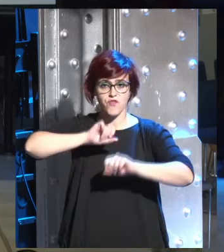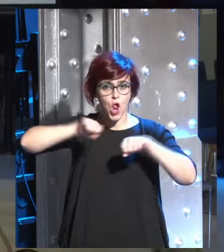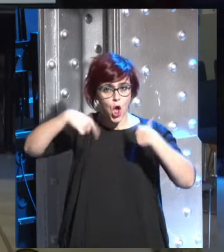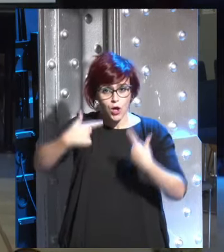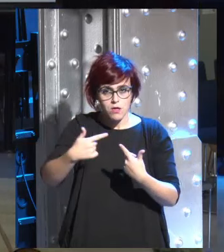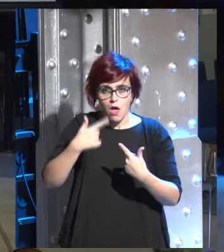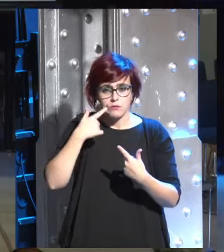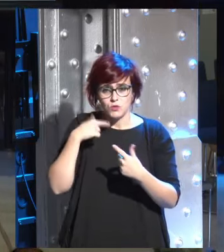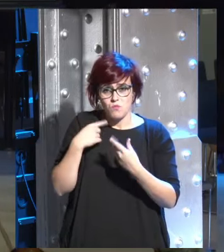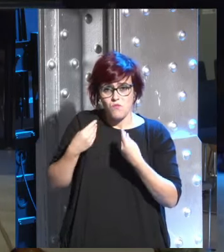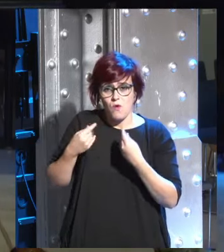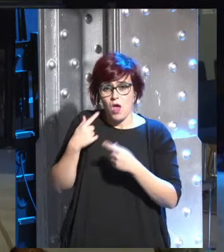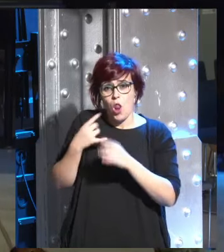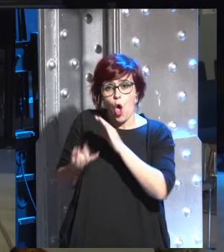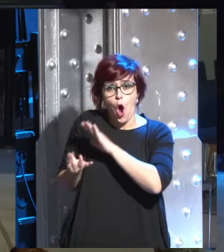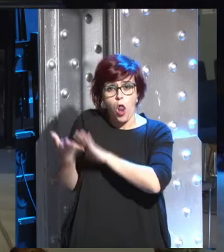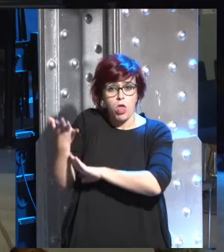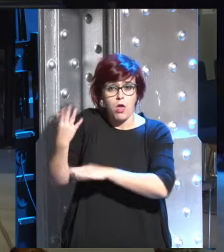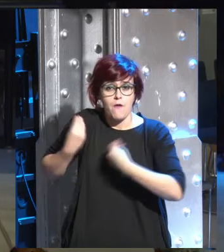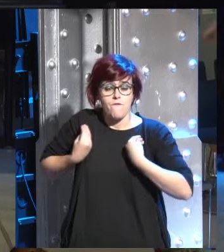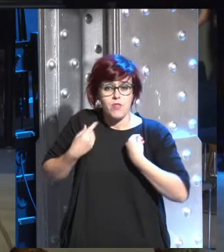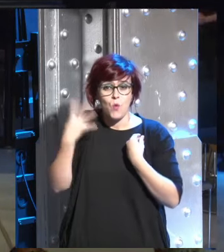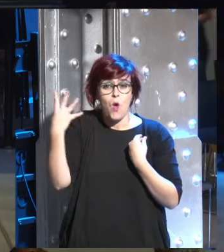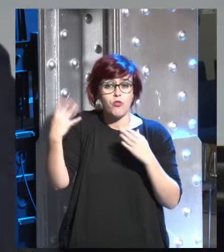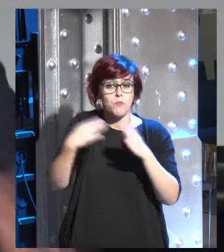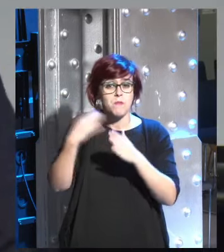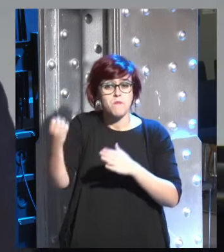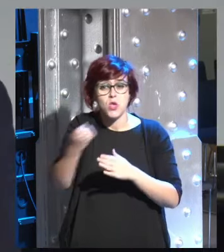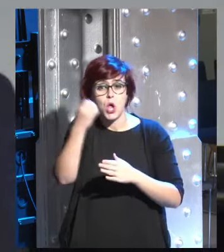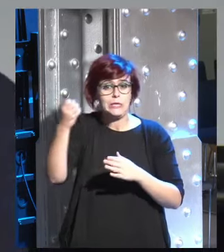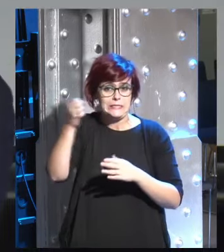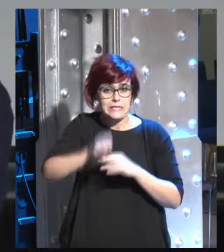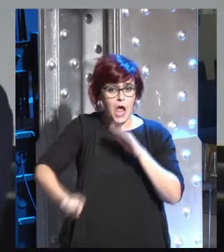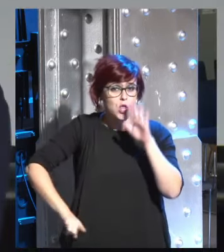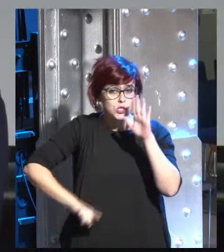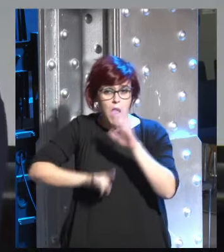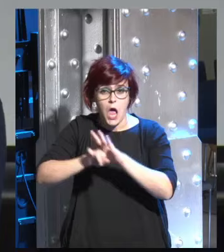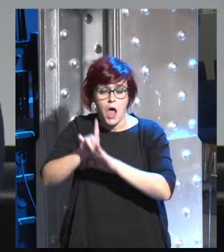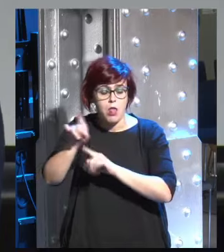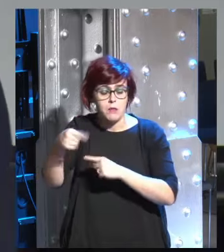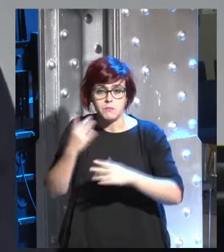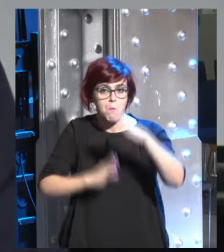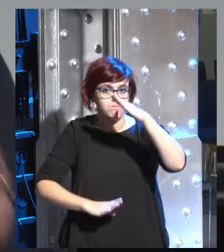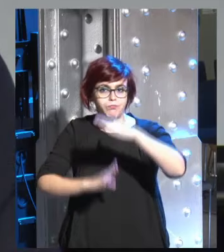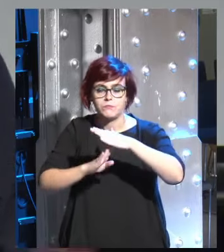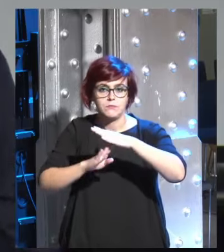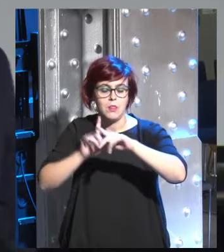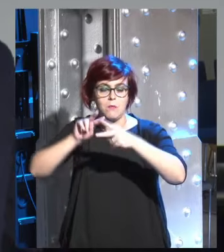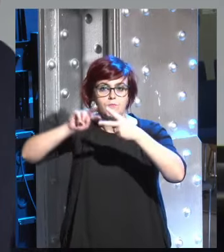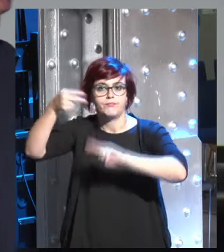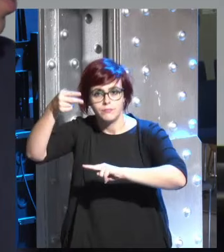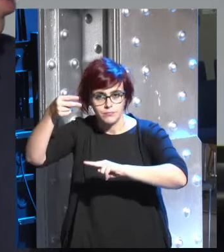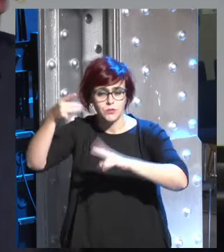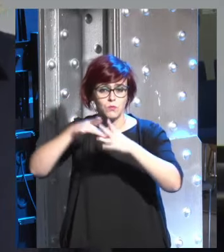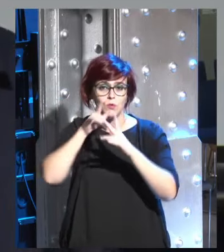principio del principio de la vida después de cuatro mil millones de años de evolución durante los que